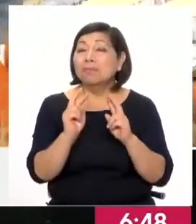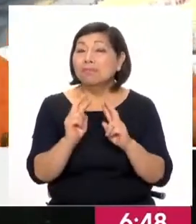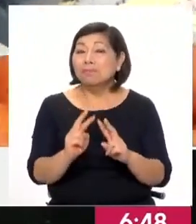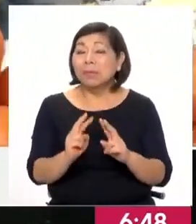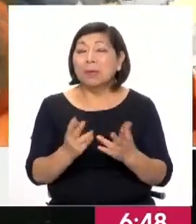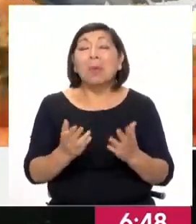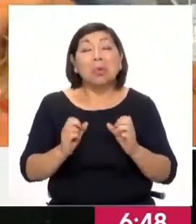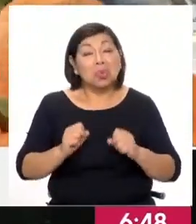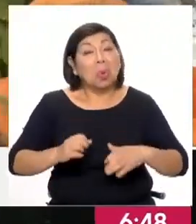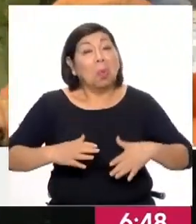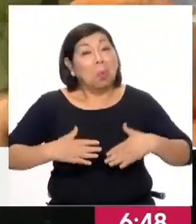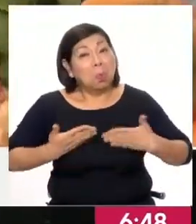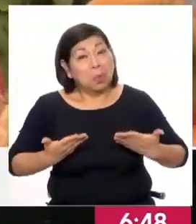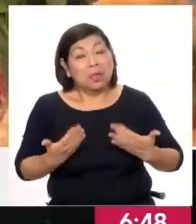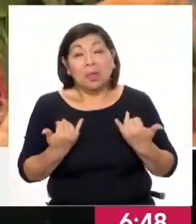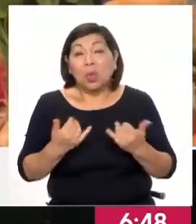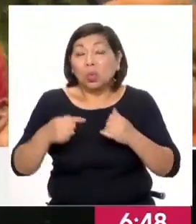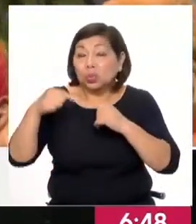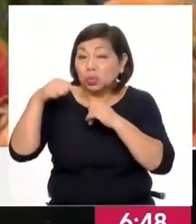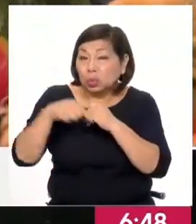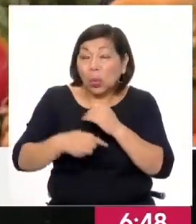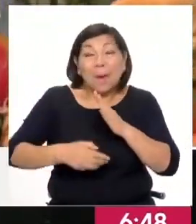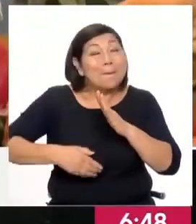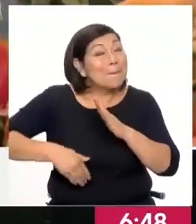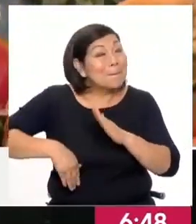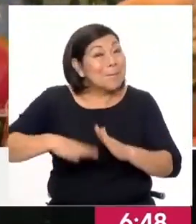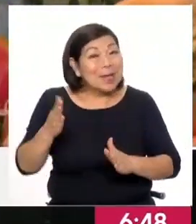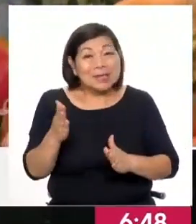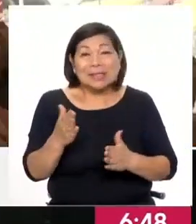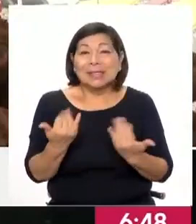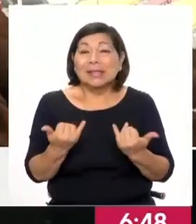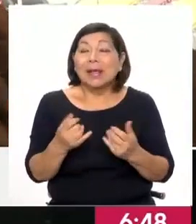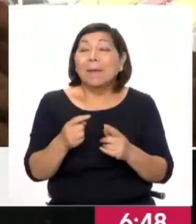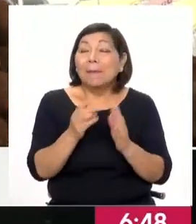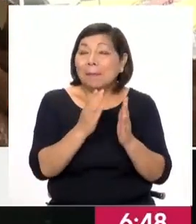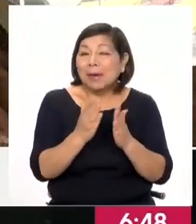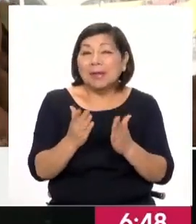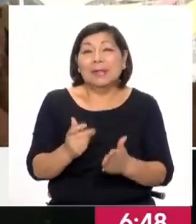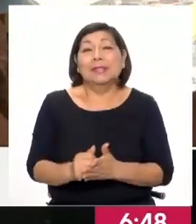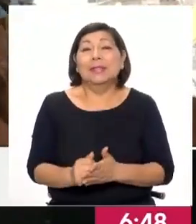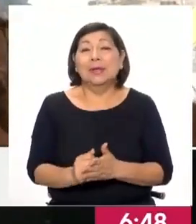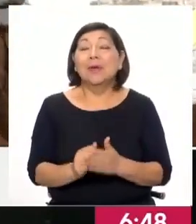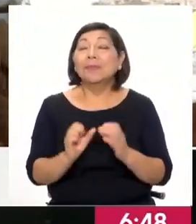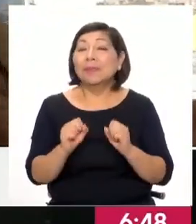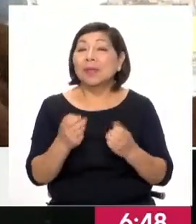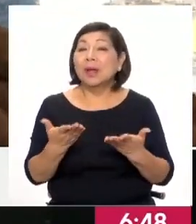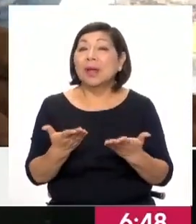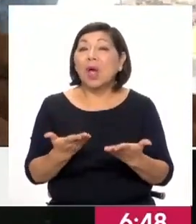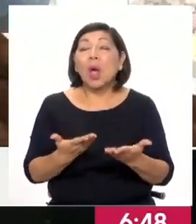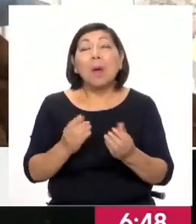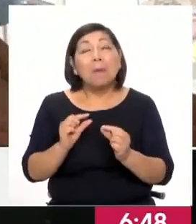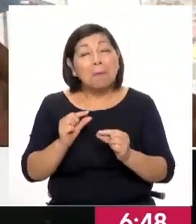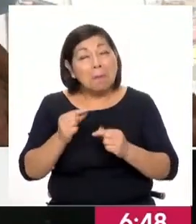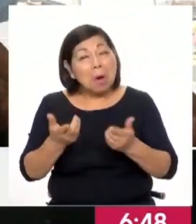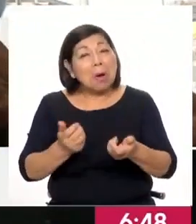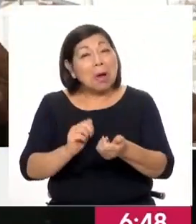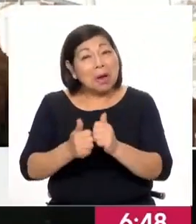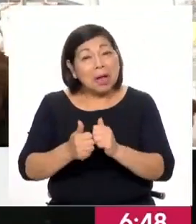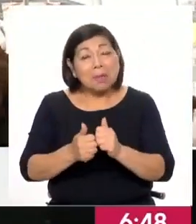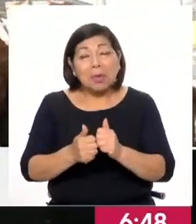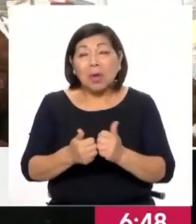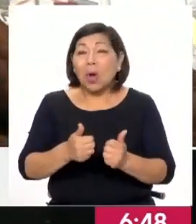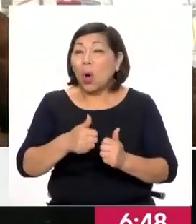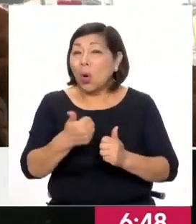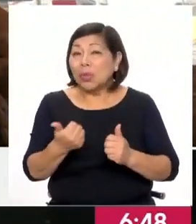fuera de esa zona sur donde hay esos factores específicos que deberían ser transitorios, en el resto del país la